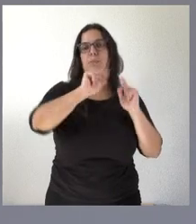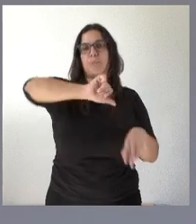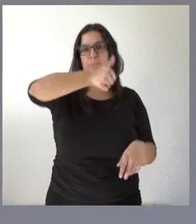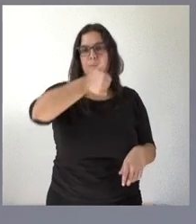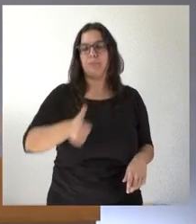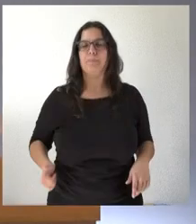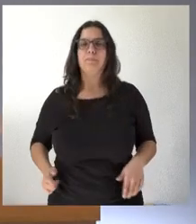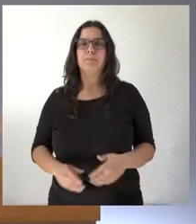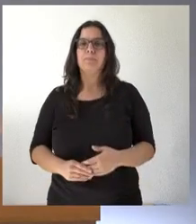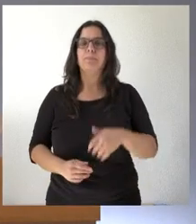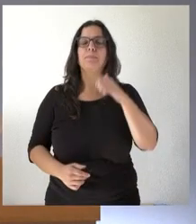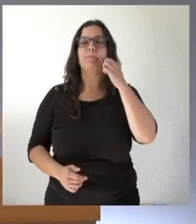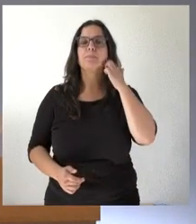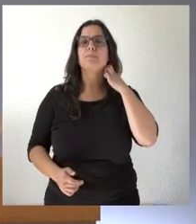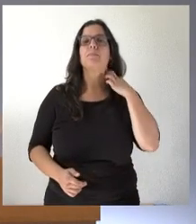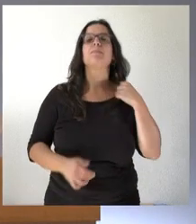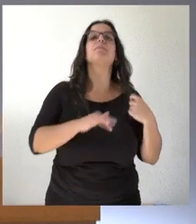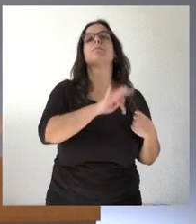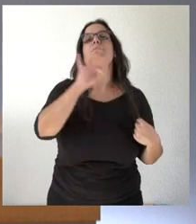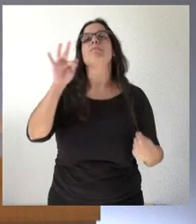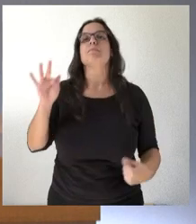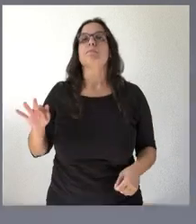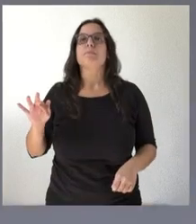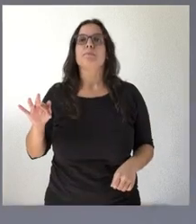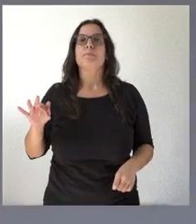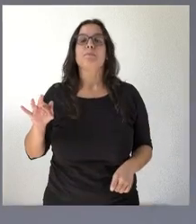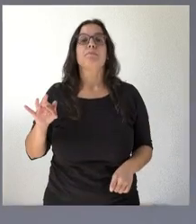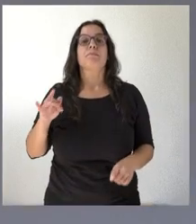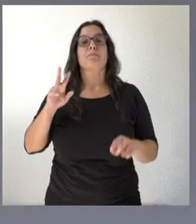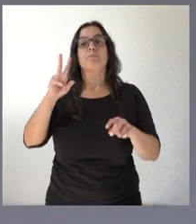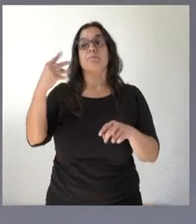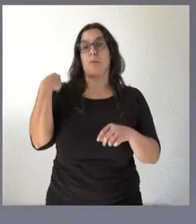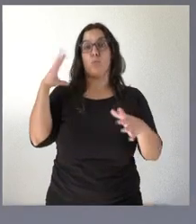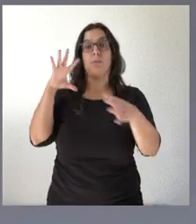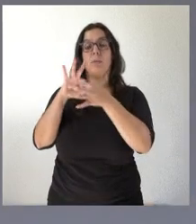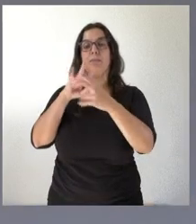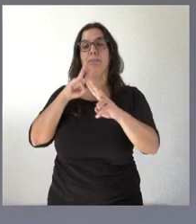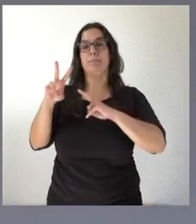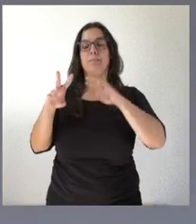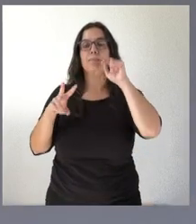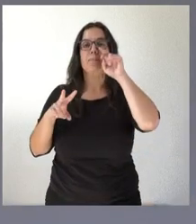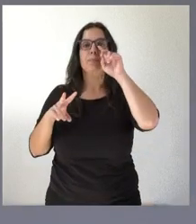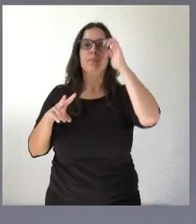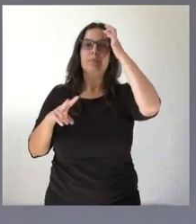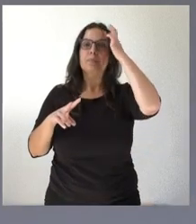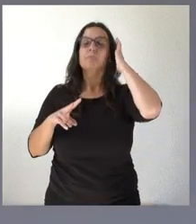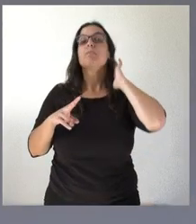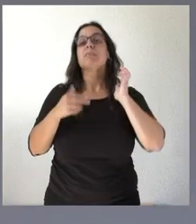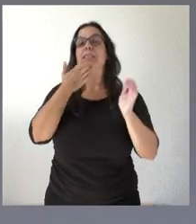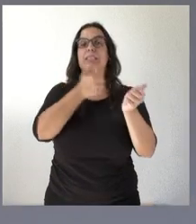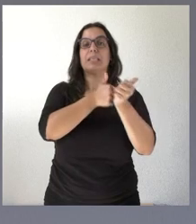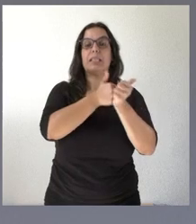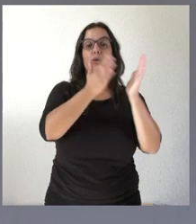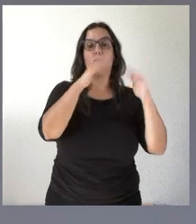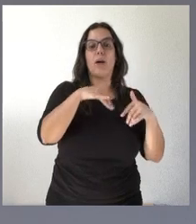ayuda Sí en relación a lo que usted me preguntaba de si la falta de secretarios puede